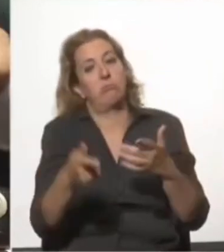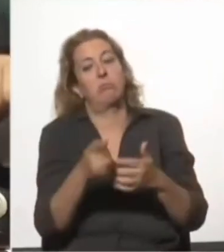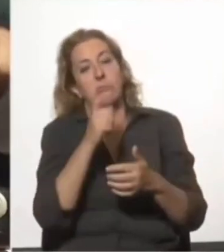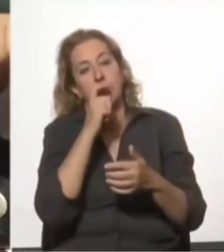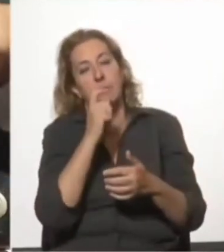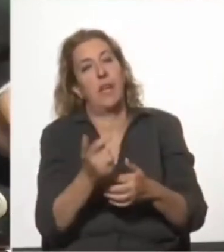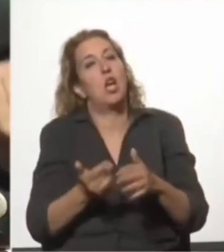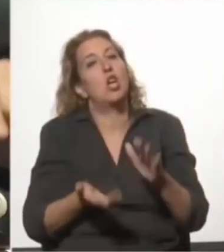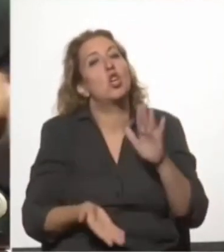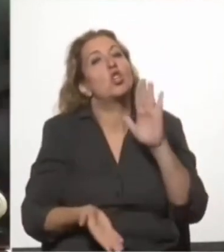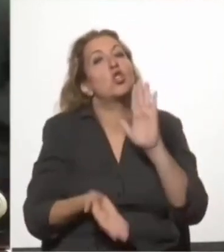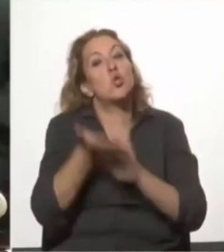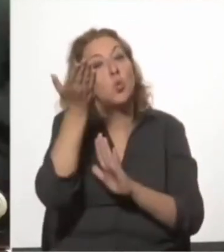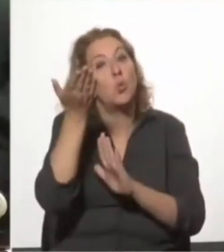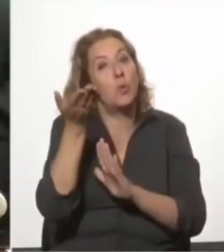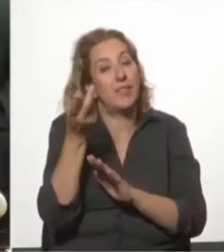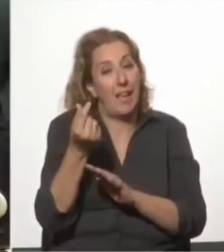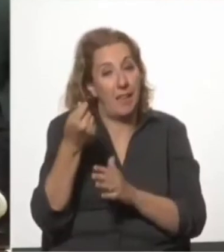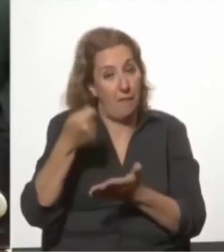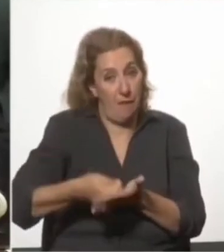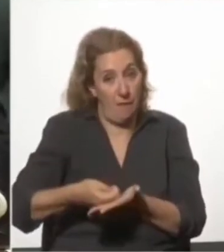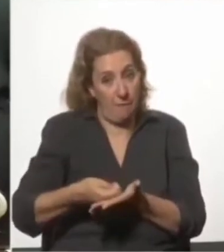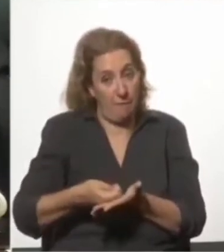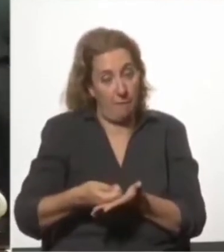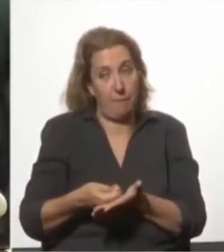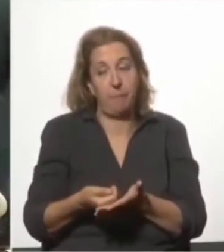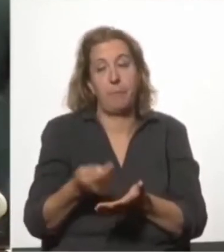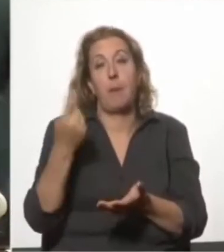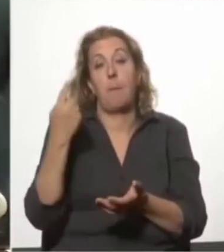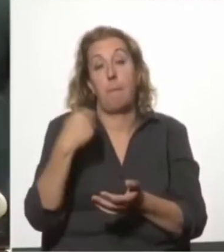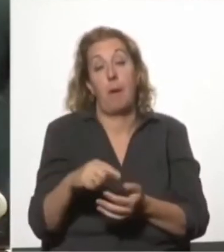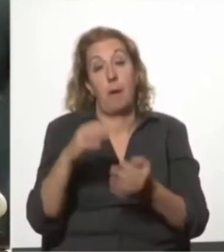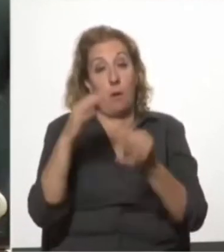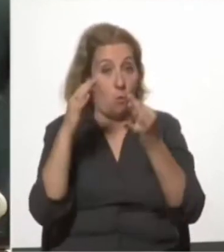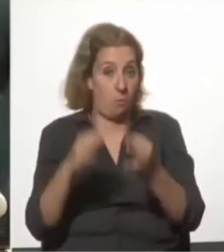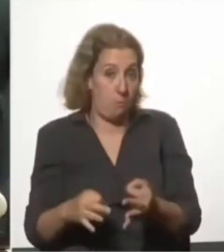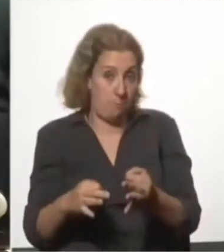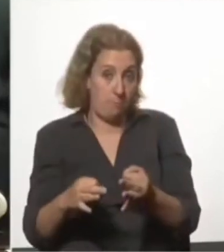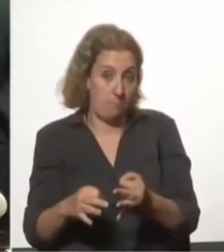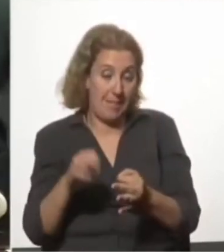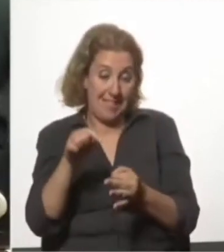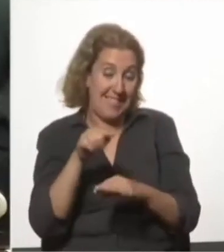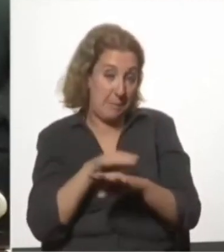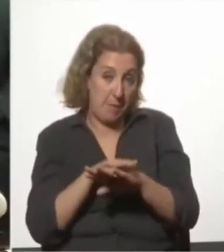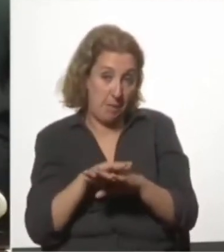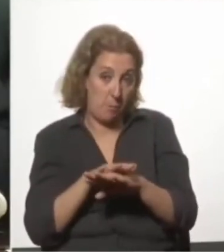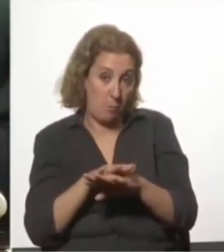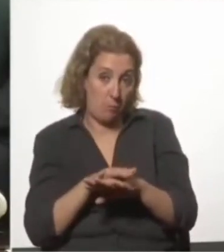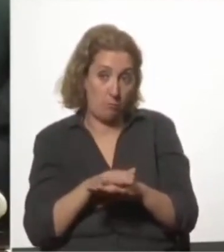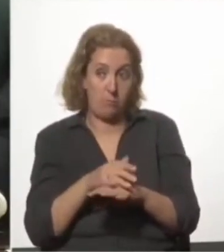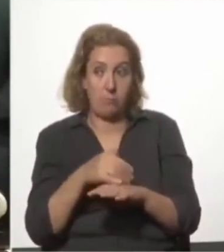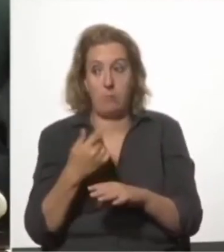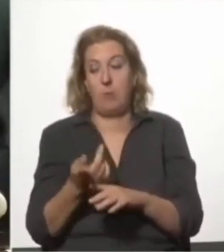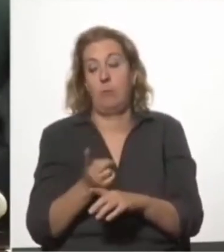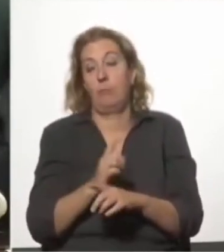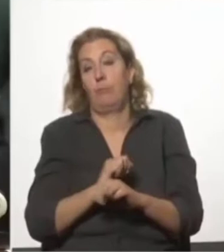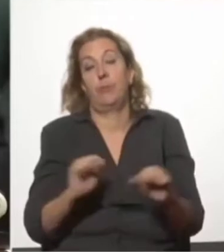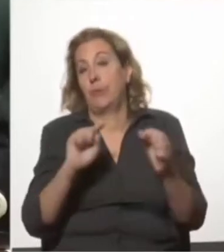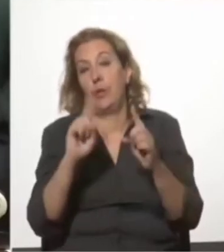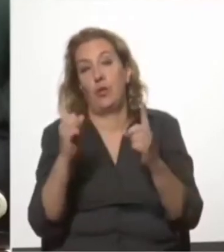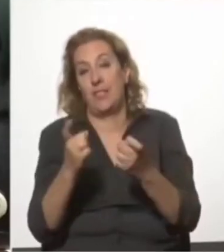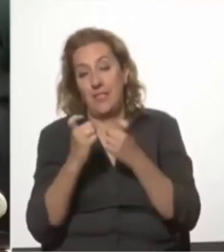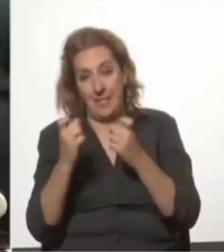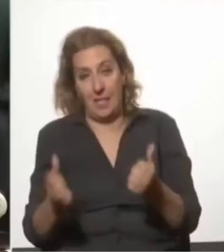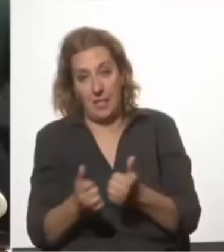subir la tarifa más de lo que se subiría para cumplir ese mínimo, cuando quizás no es necesario hacerlo.